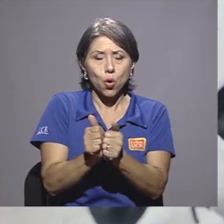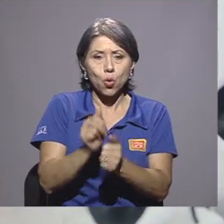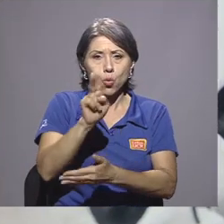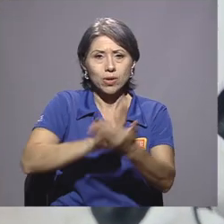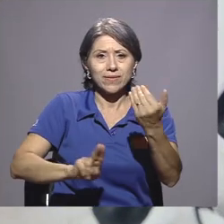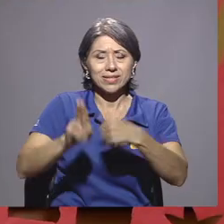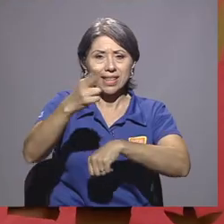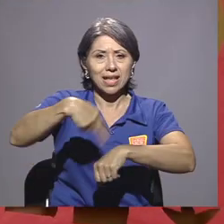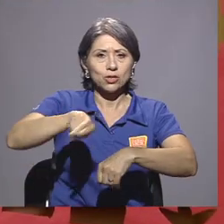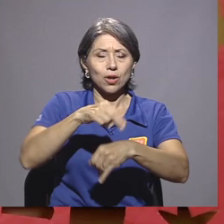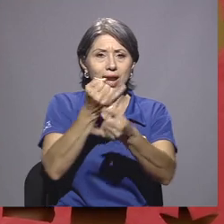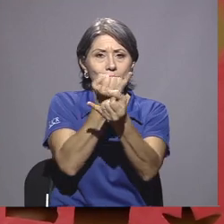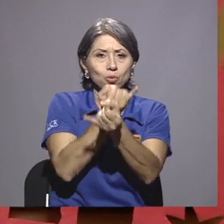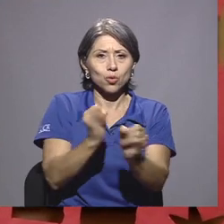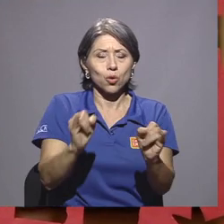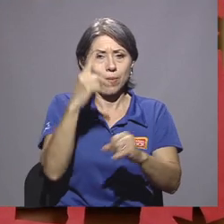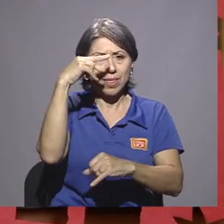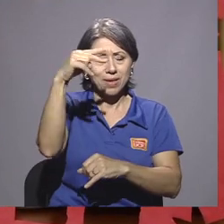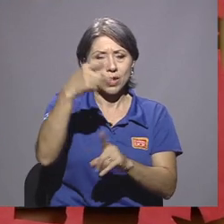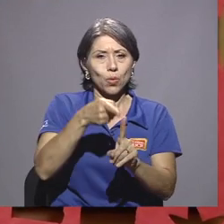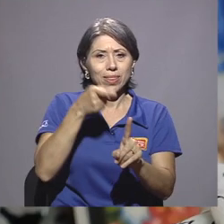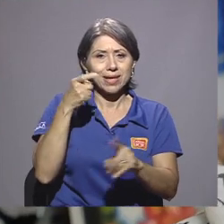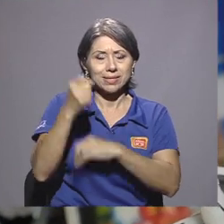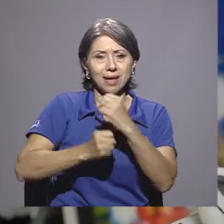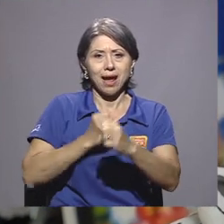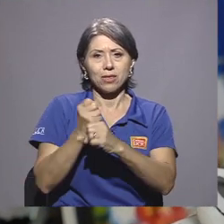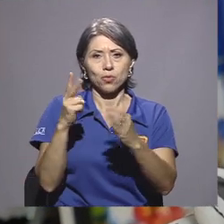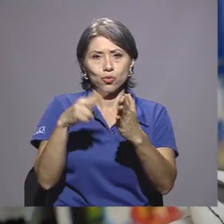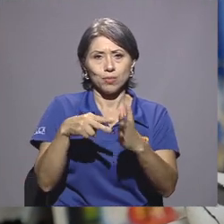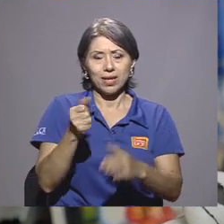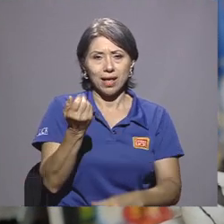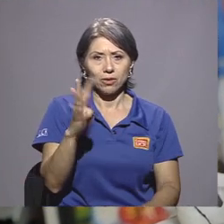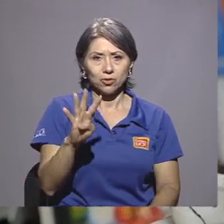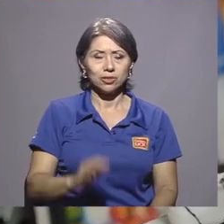Universidad Nacional Autónoma de México desde el 2014.